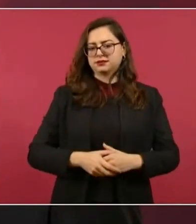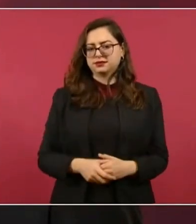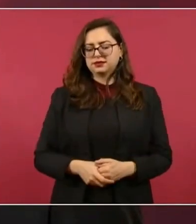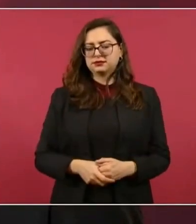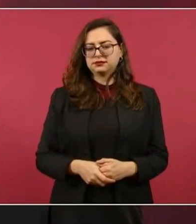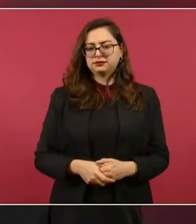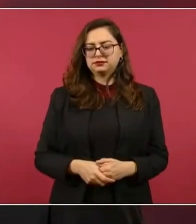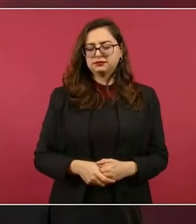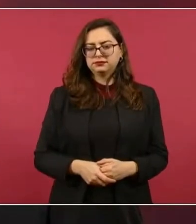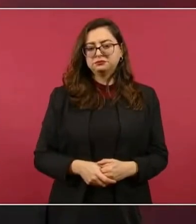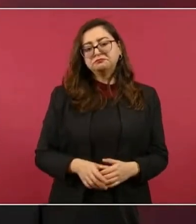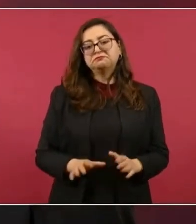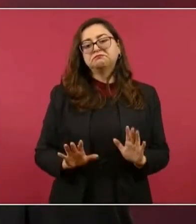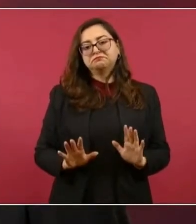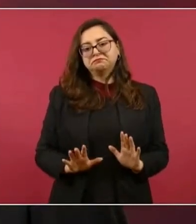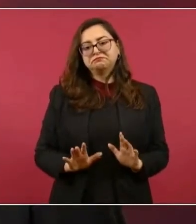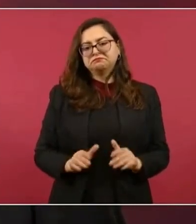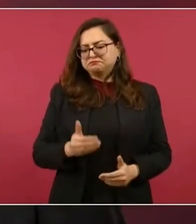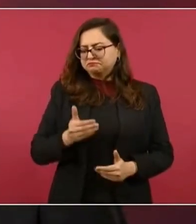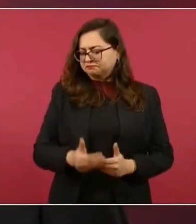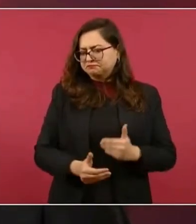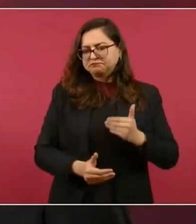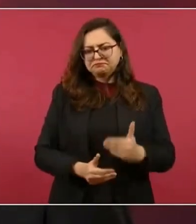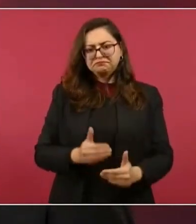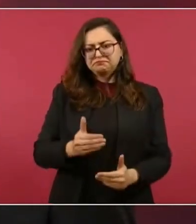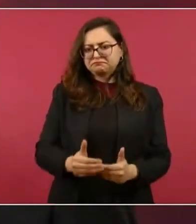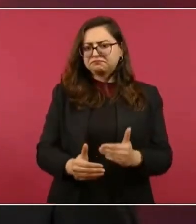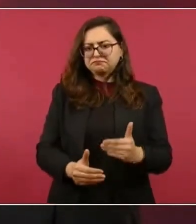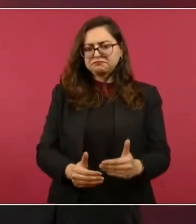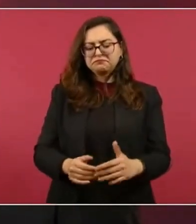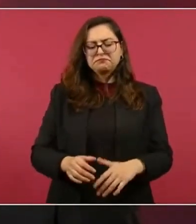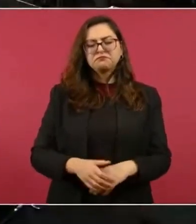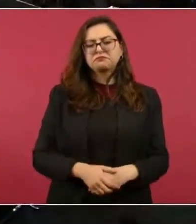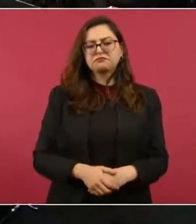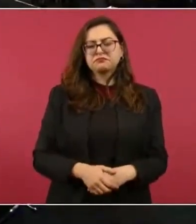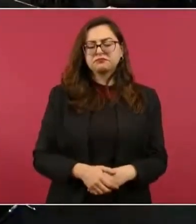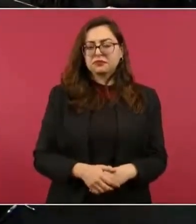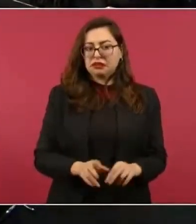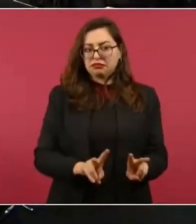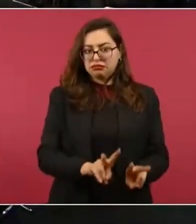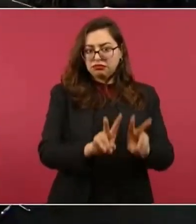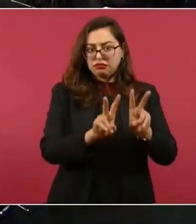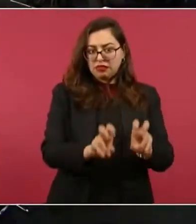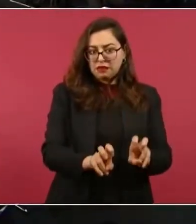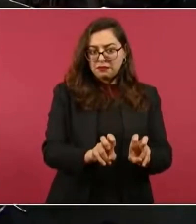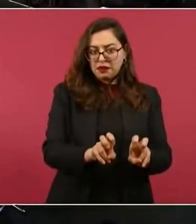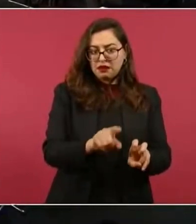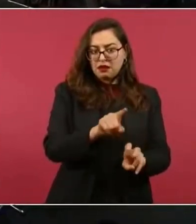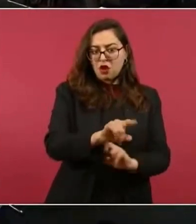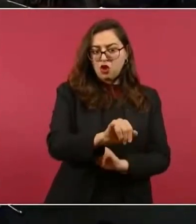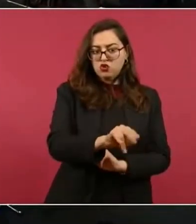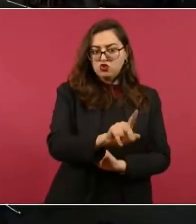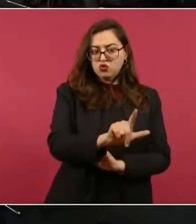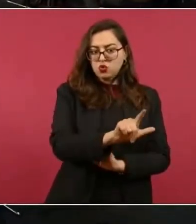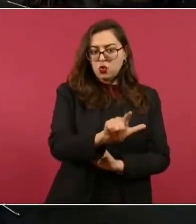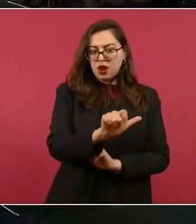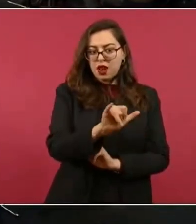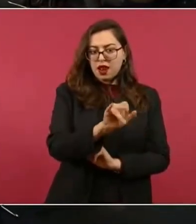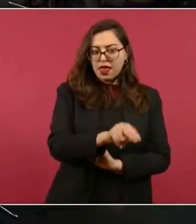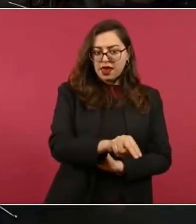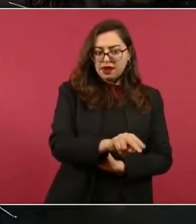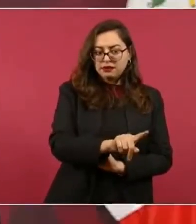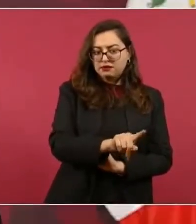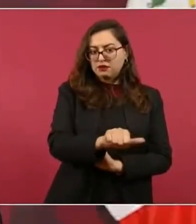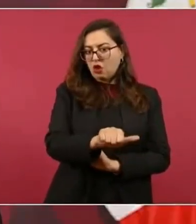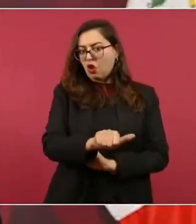En este caso y en otros, en también todas las autoridades de Estados